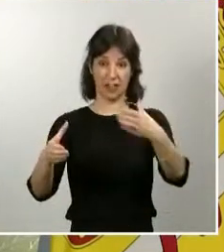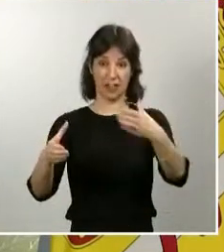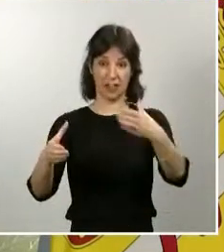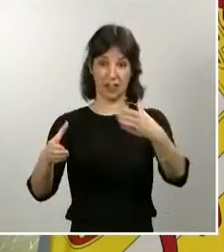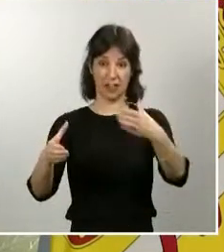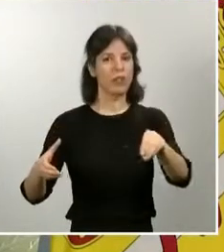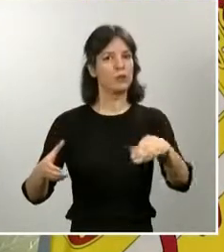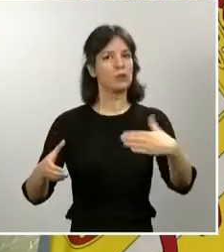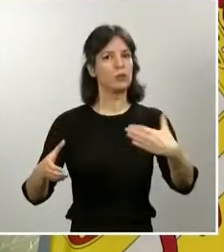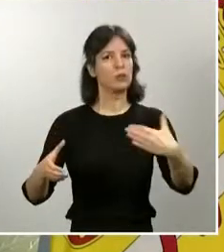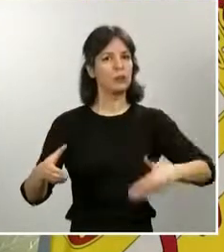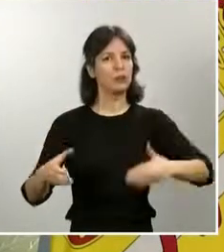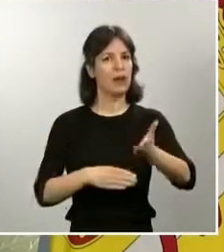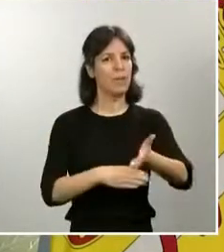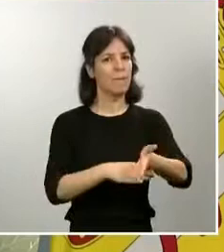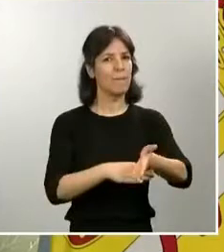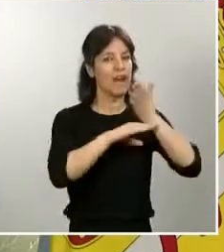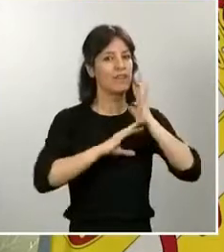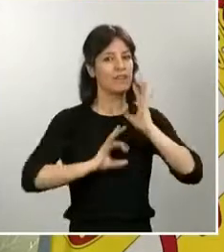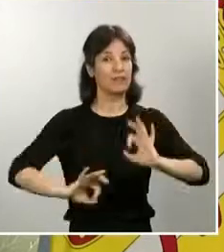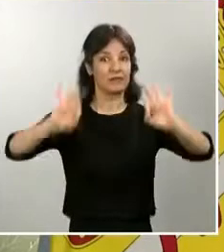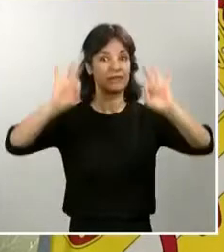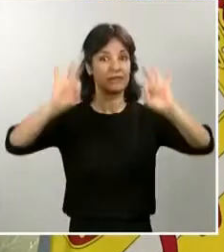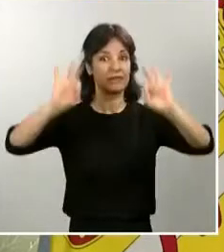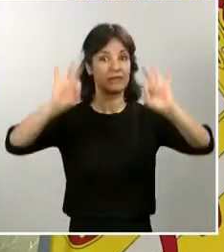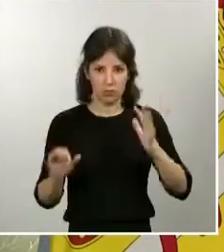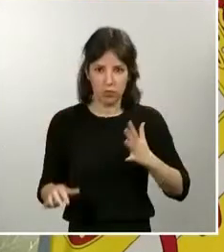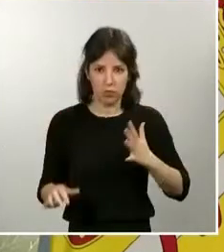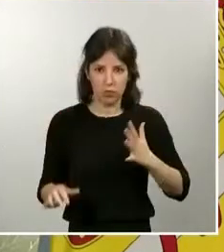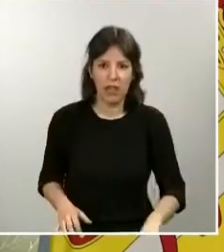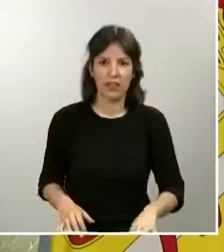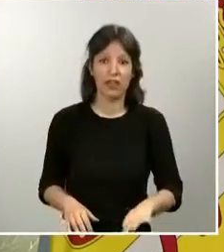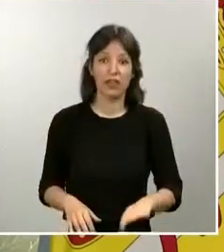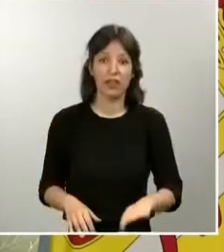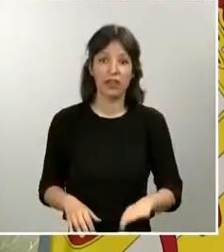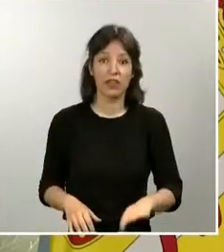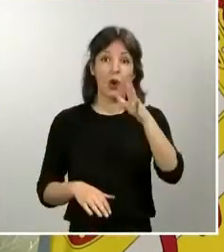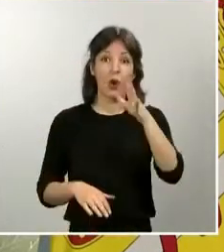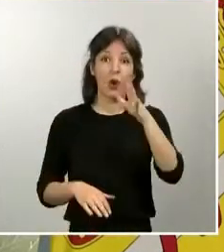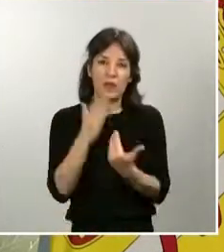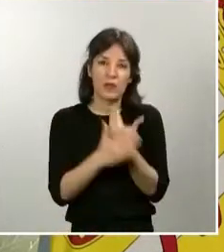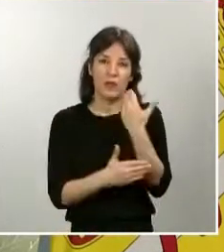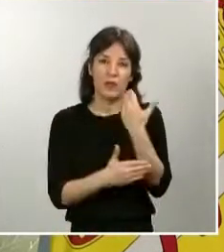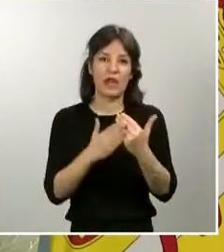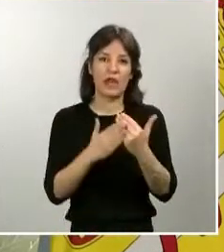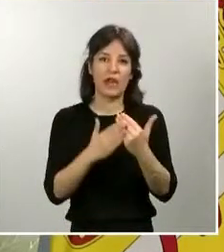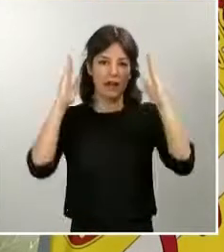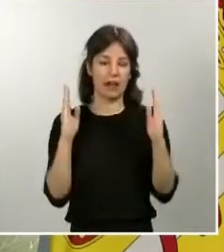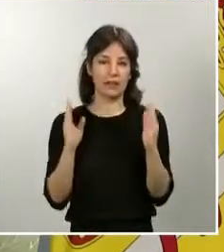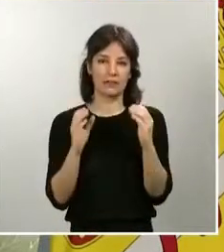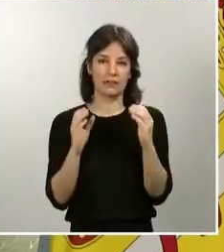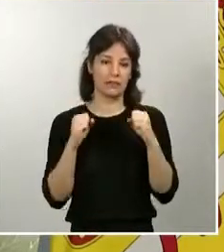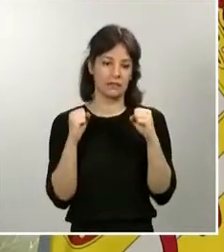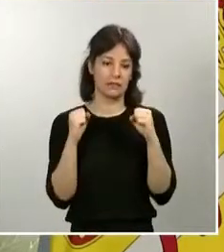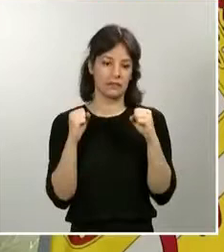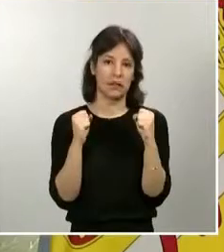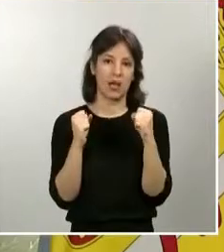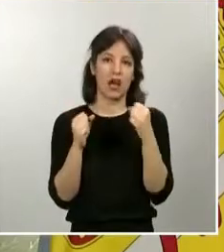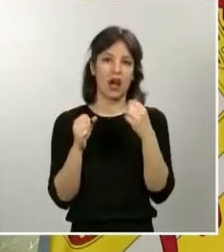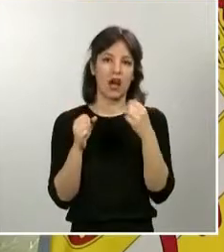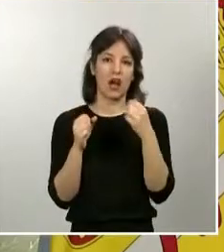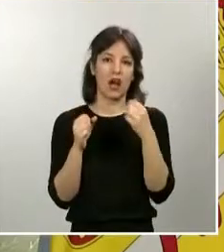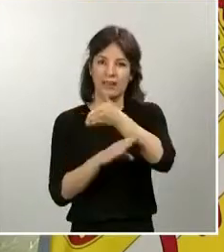afectado por esta situación, pues al permanecer tantos días en su domicilio, sin acudir a los centros escolares ni